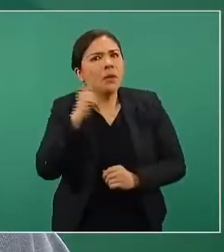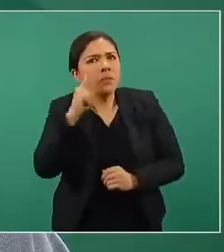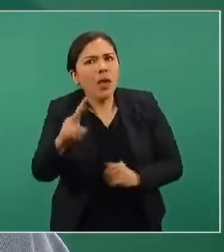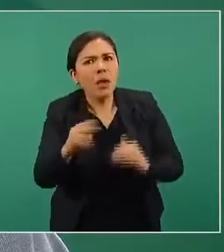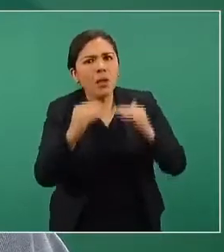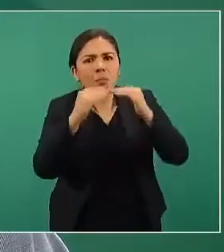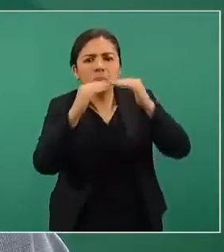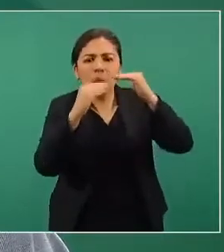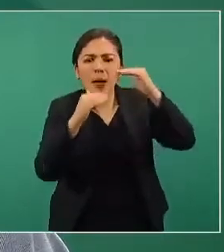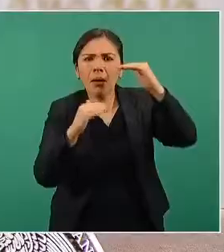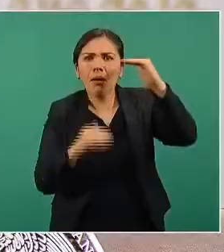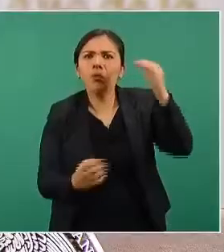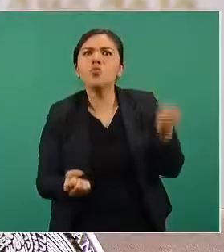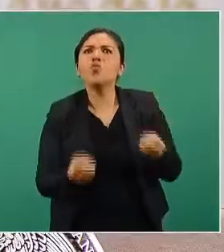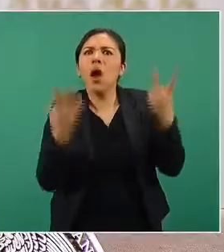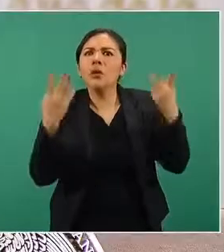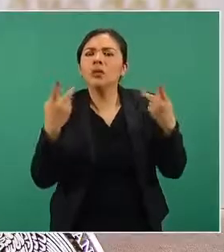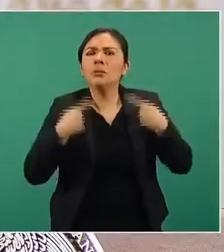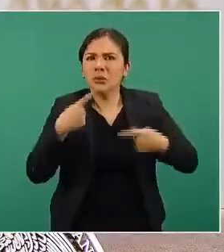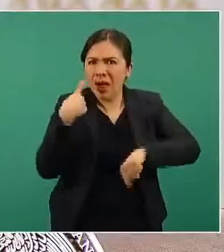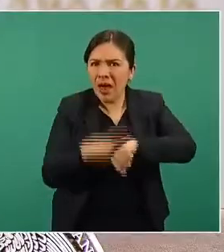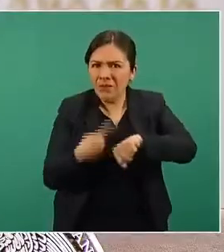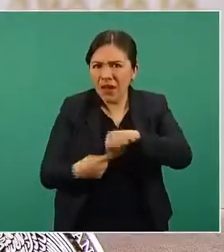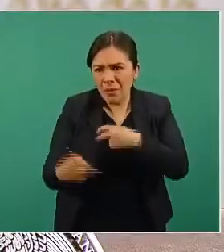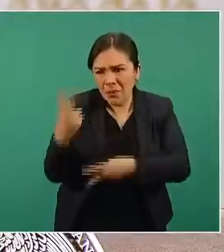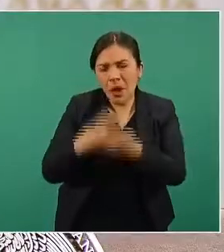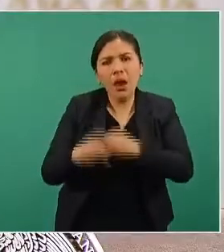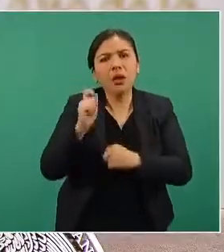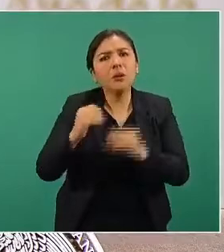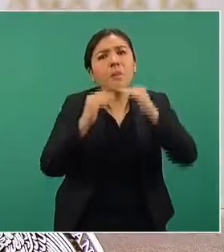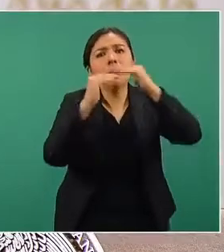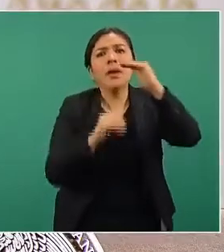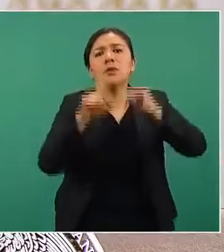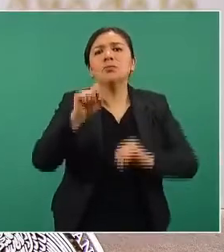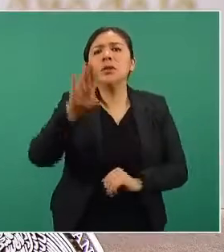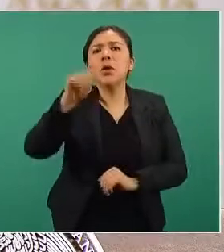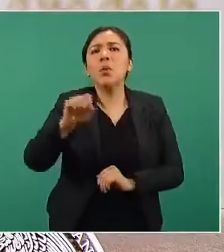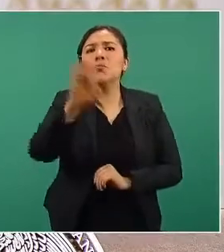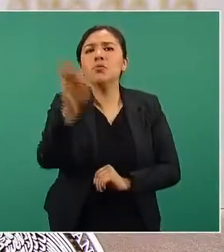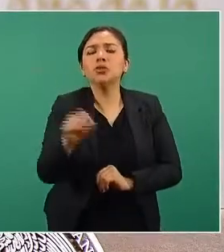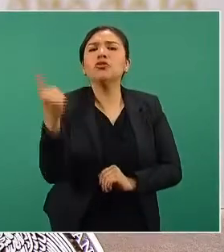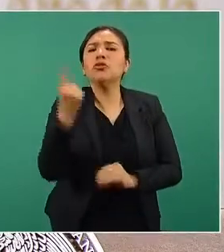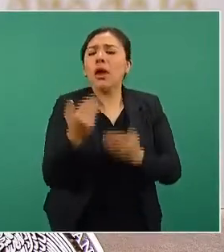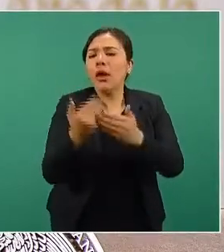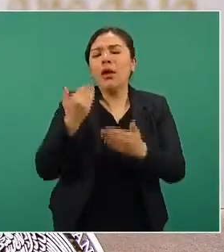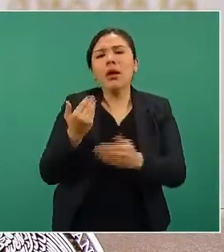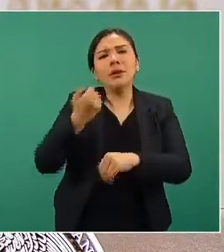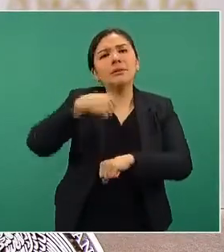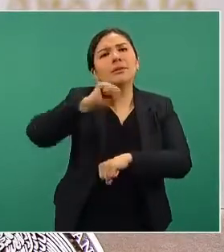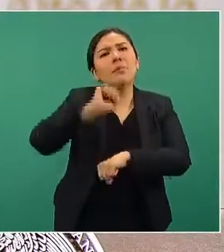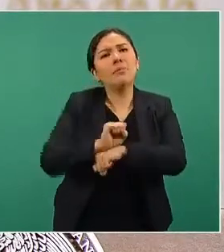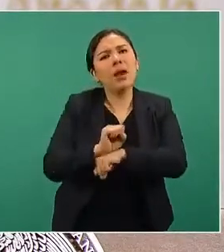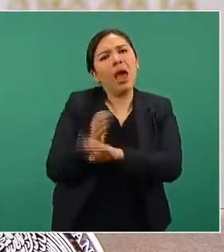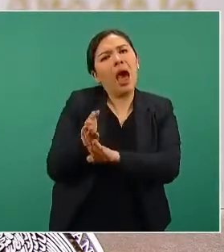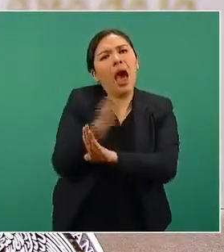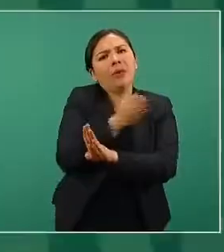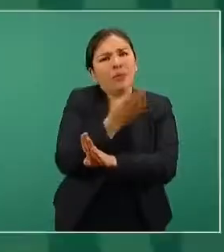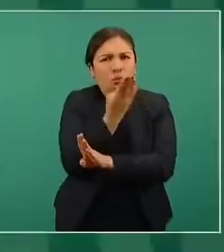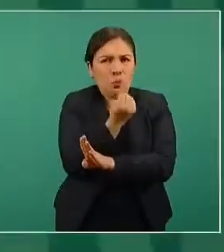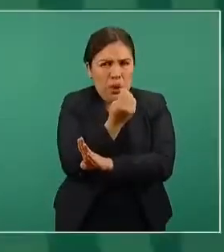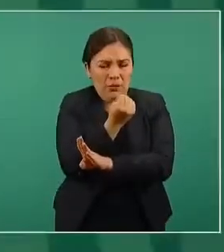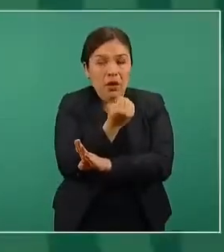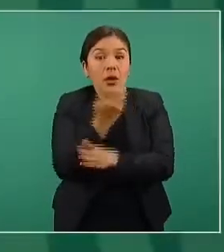casos estimados es de menos 29 por ciento en comparación con la semana epidemiológica previa,